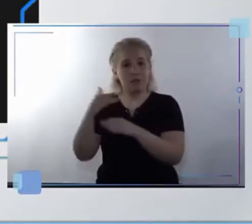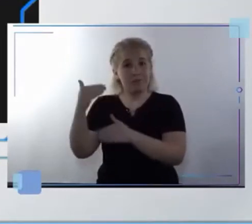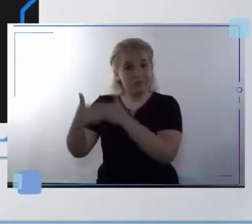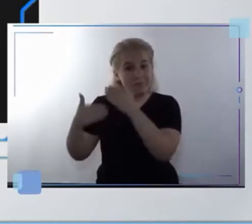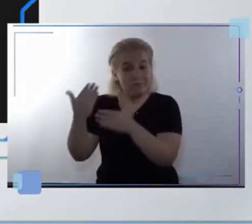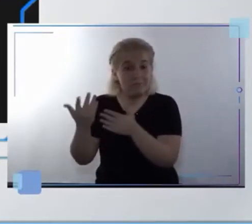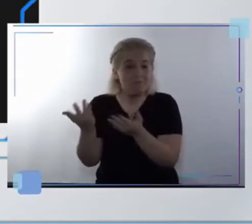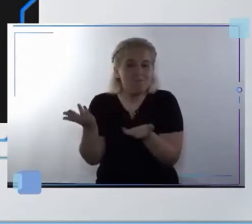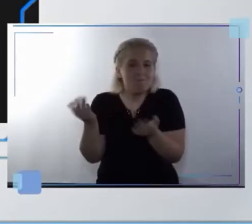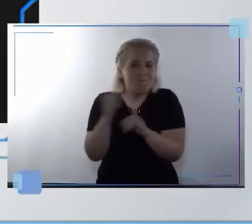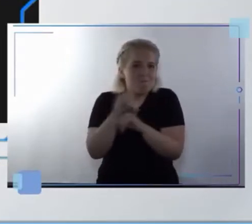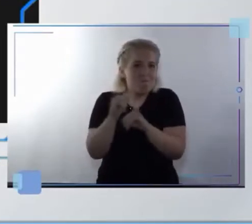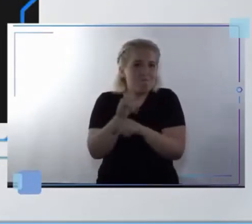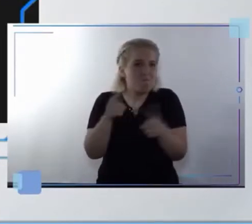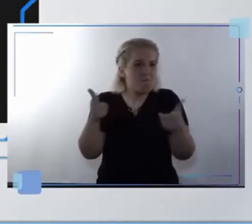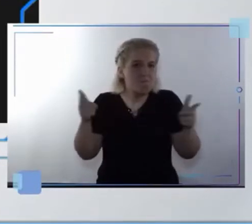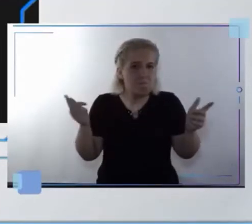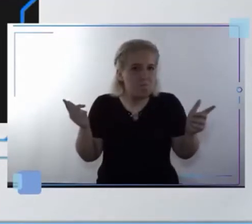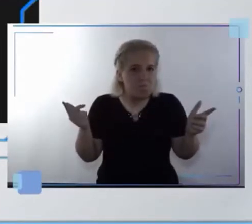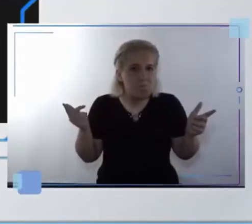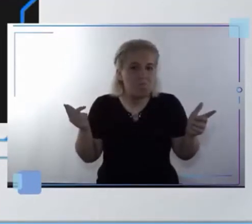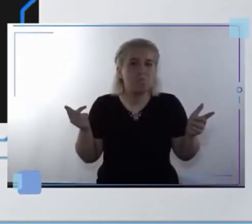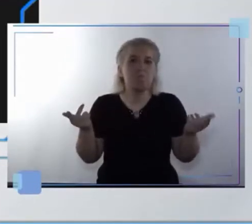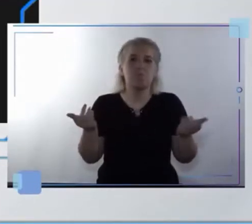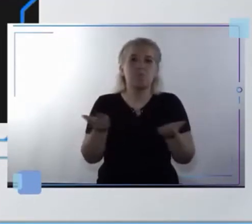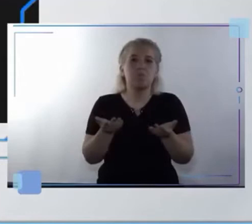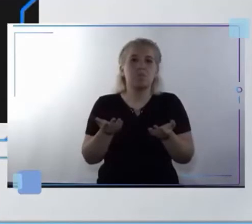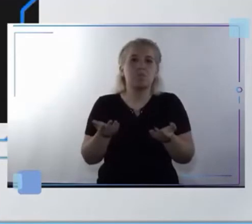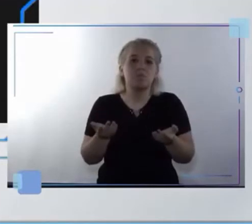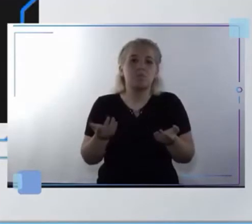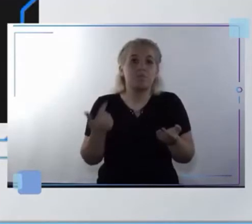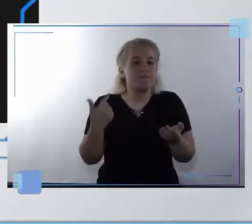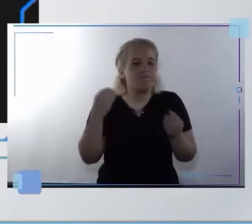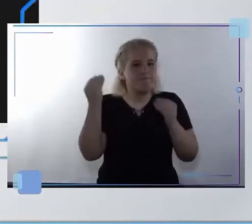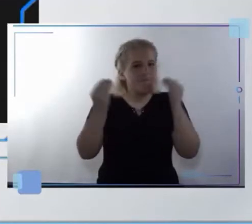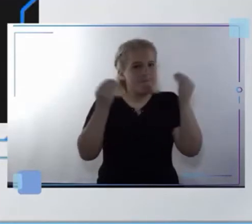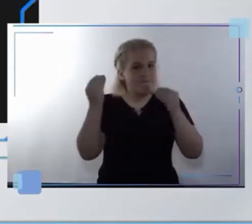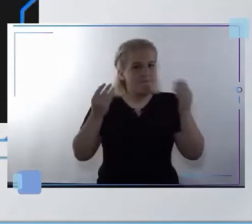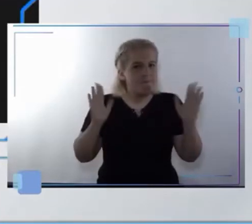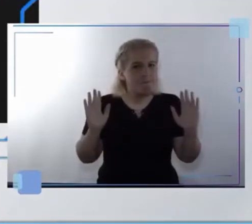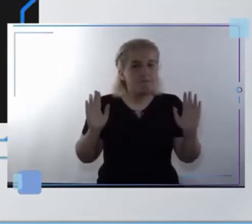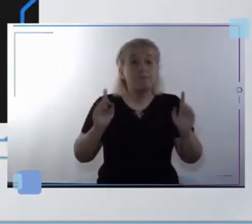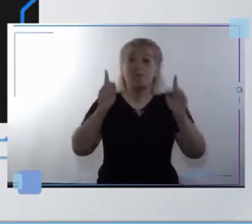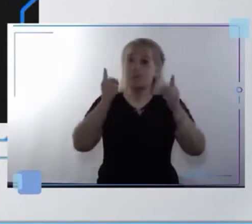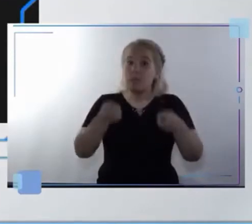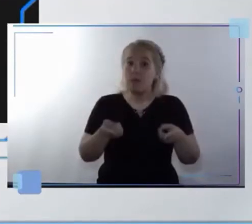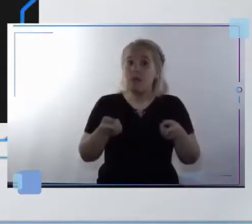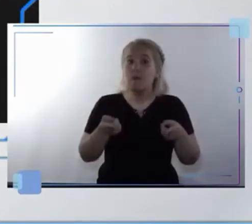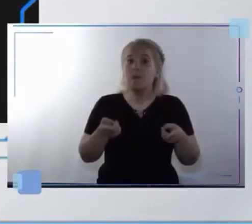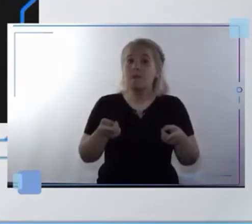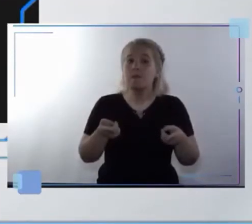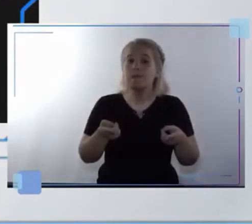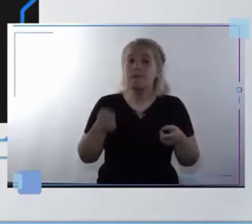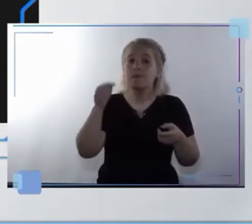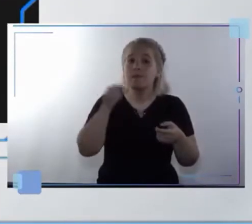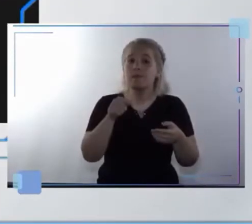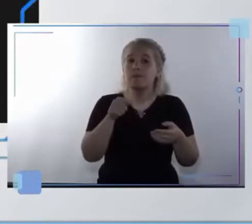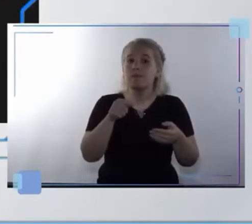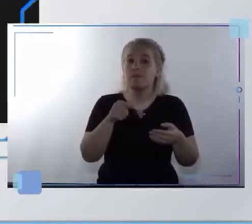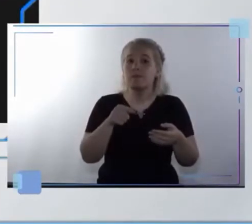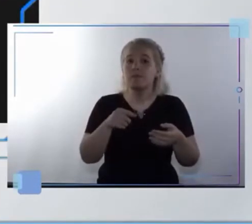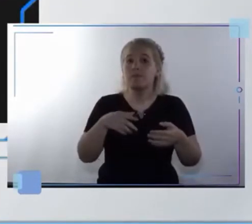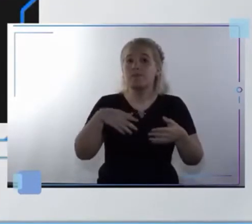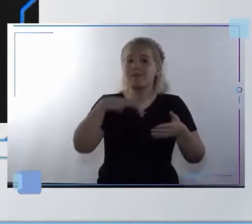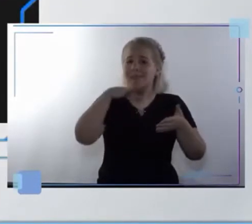tenemos información. Cosa que es preocupante. Y después también vemos que hay una